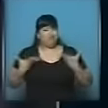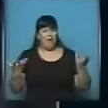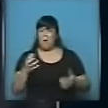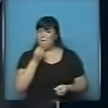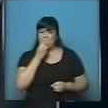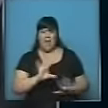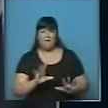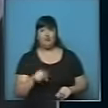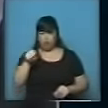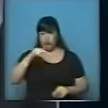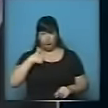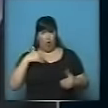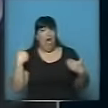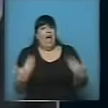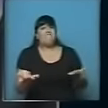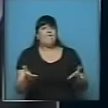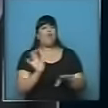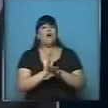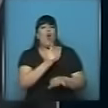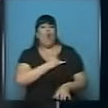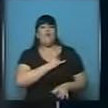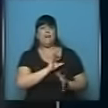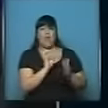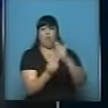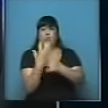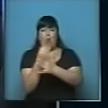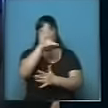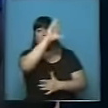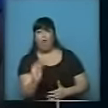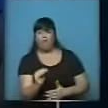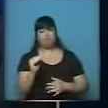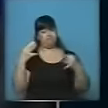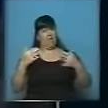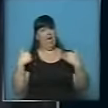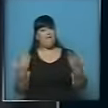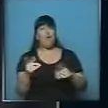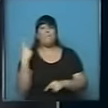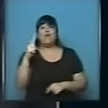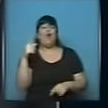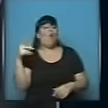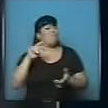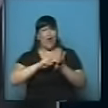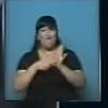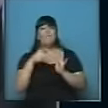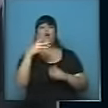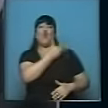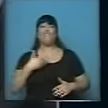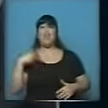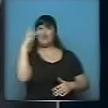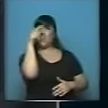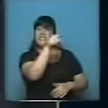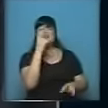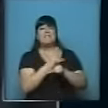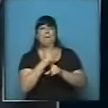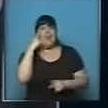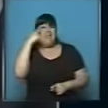absolutamente a favor de la federalización de las universidades. El problema que tengo con el gobierno kirchnerista es que siempre arruinan las